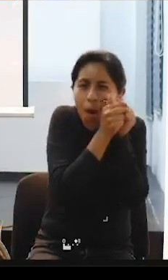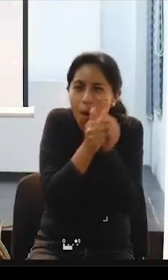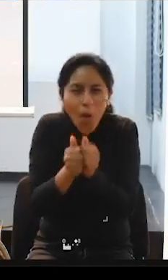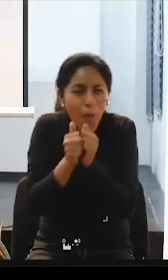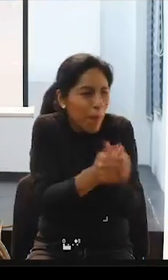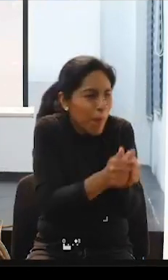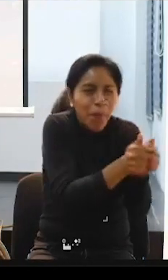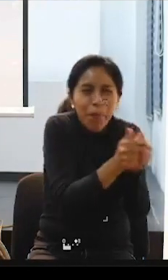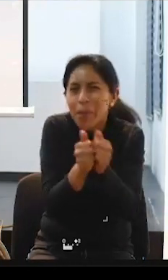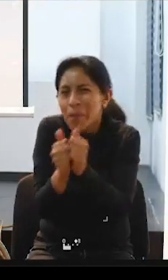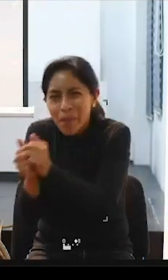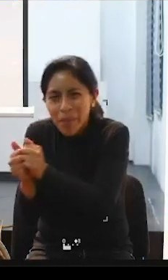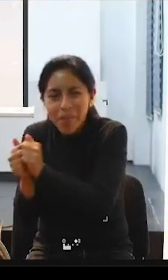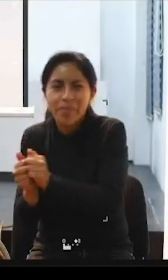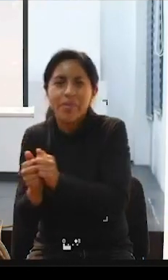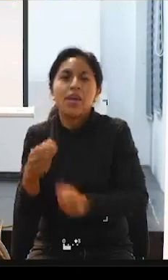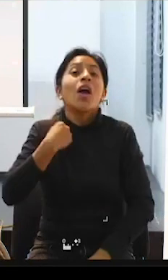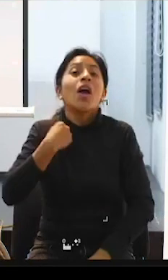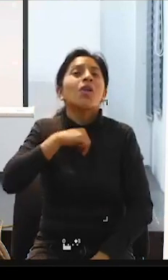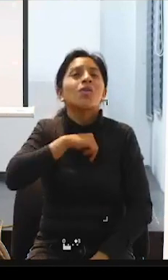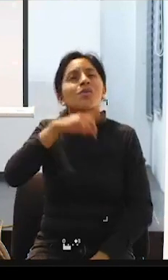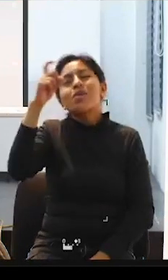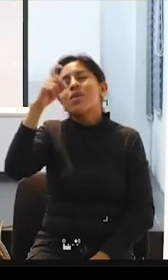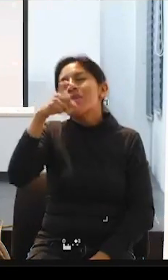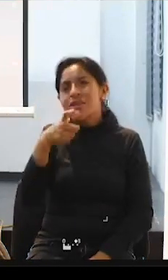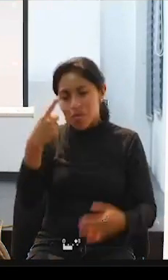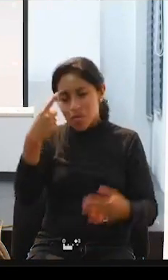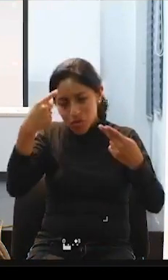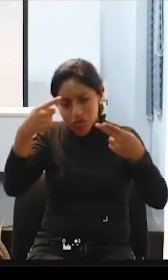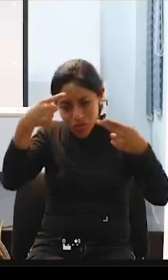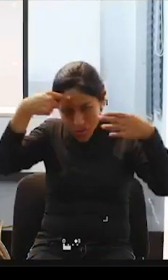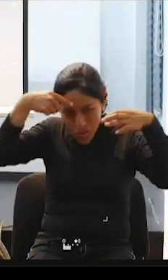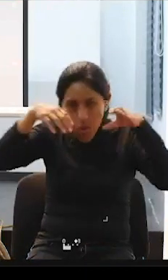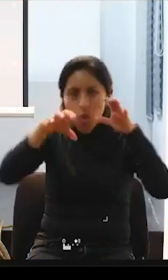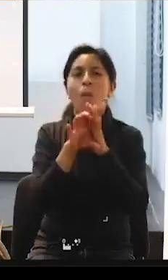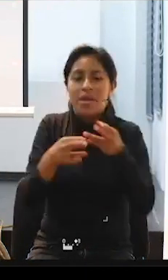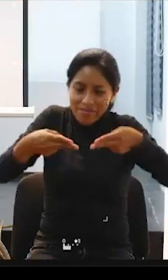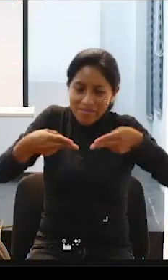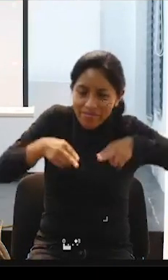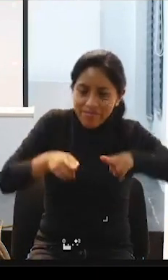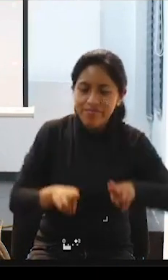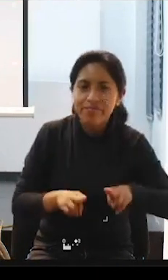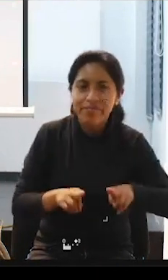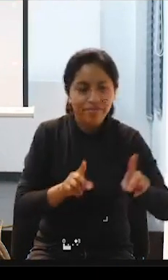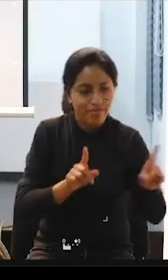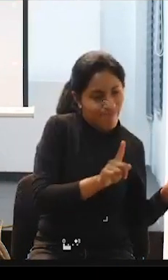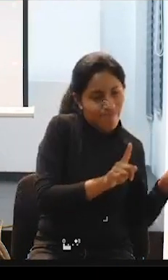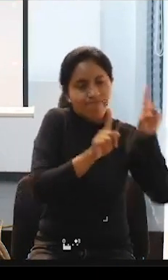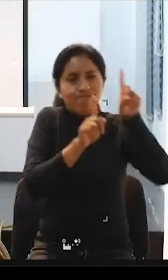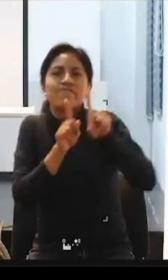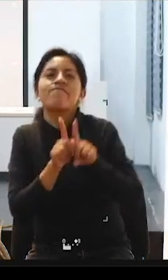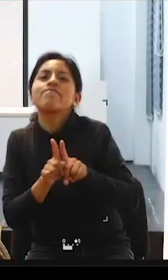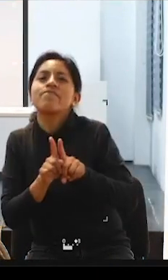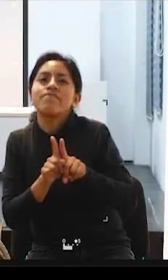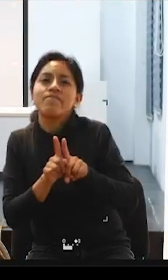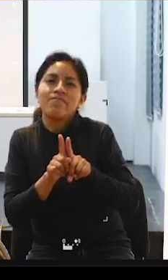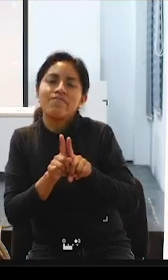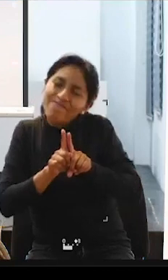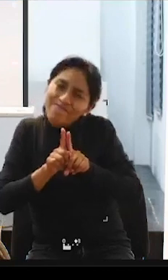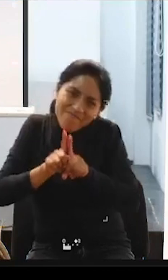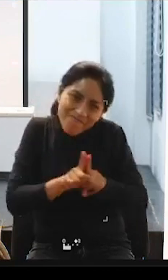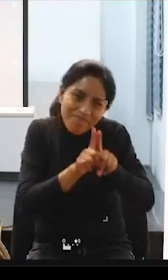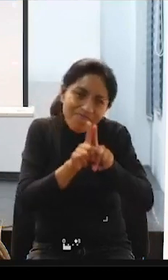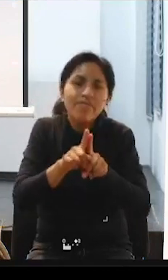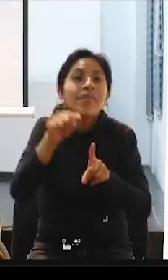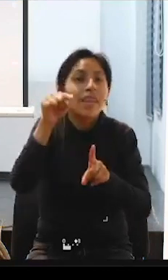un convenio que realmente hable de la asistencia personal y del asistente personal, eso